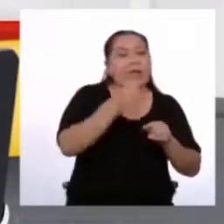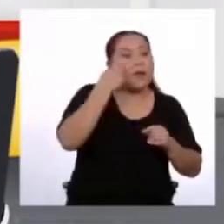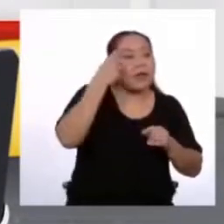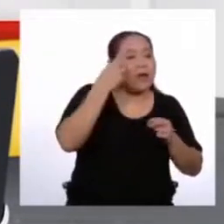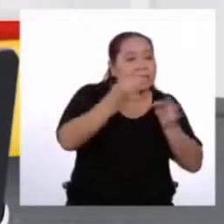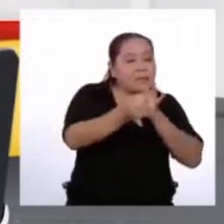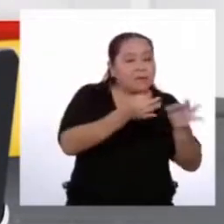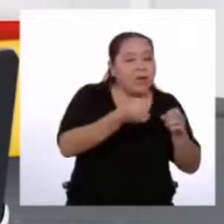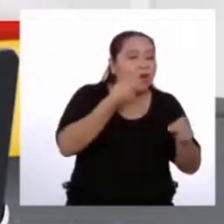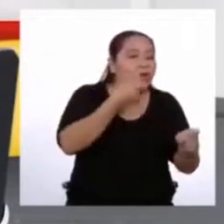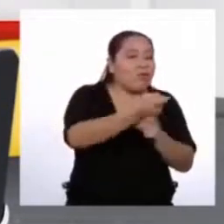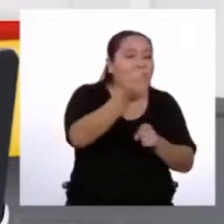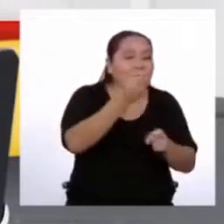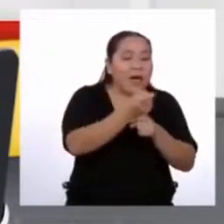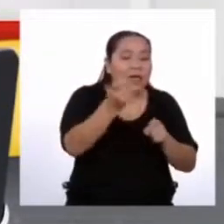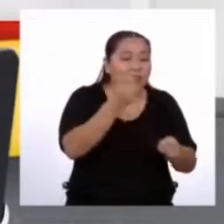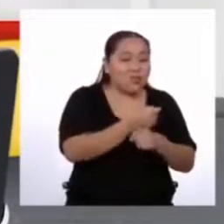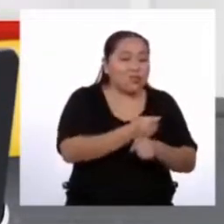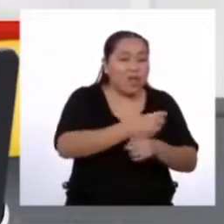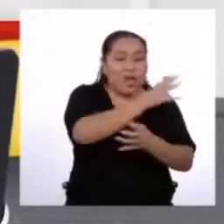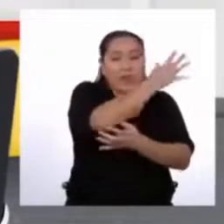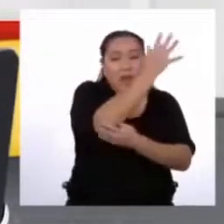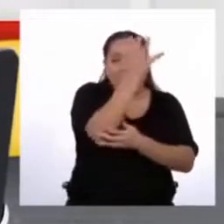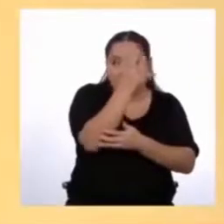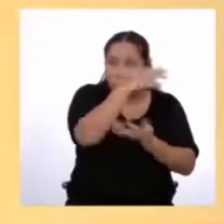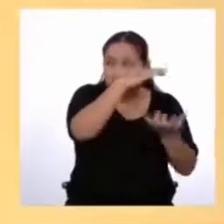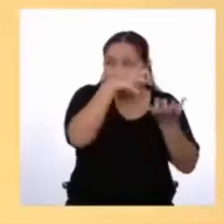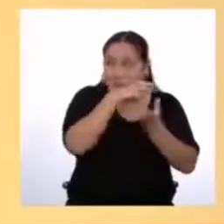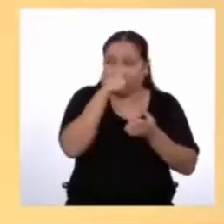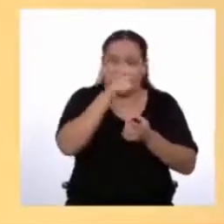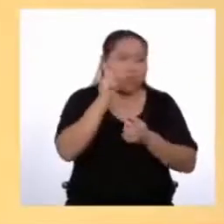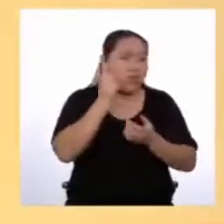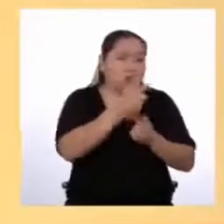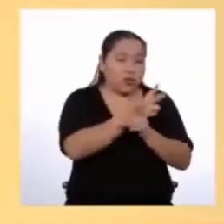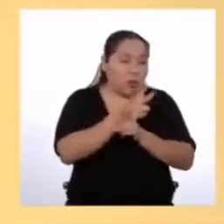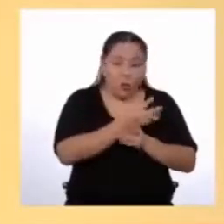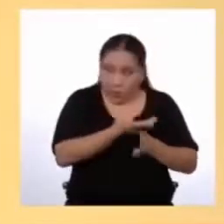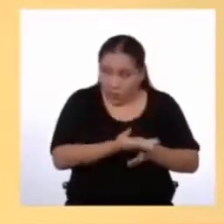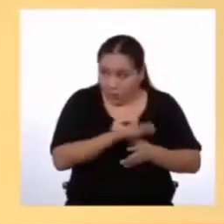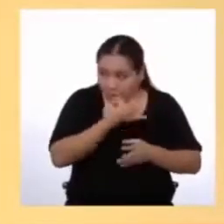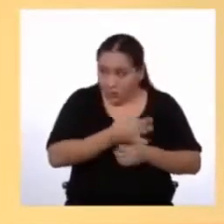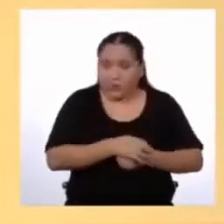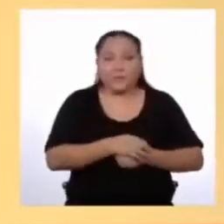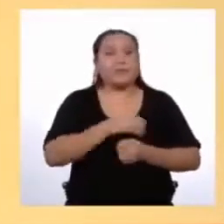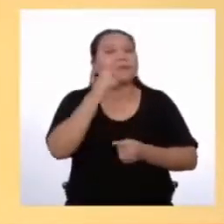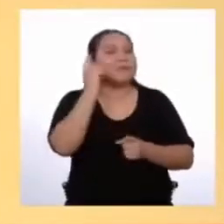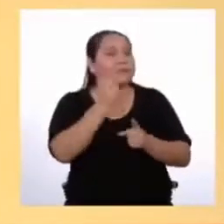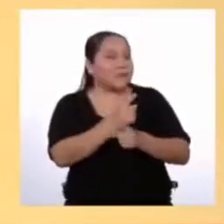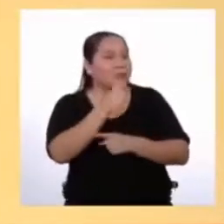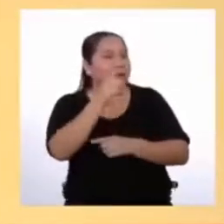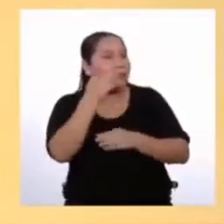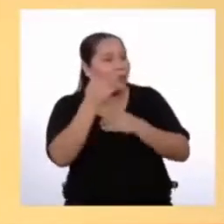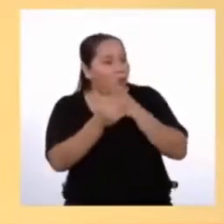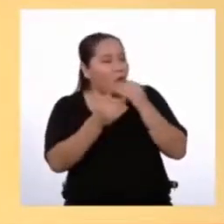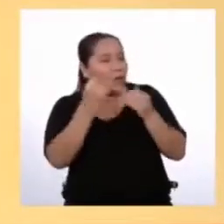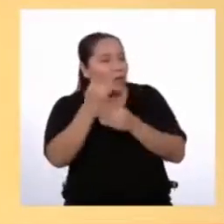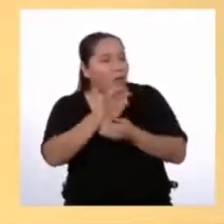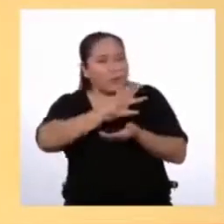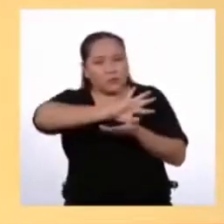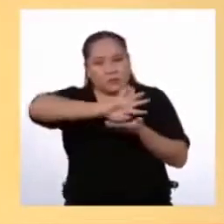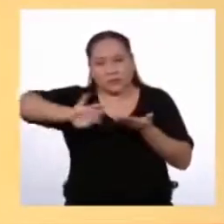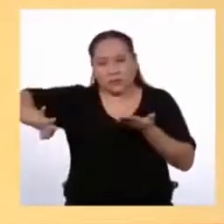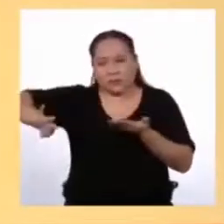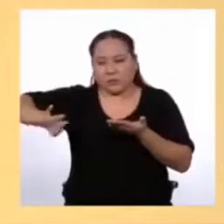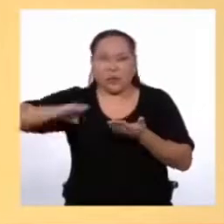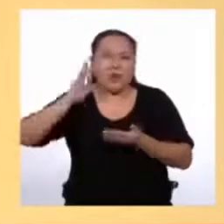naturaleza originados por su descuido ¿No es verdad? Muy bien, Rodrigo Creo que poco a poco dejarás de lado esa